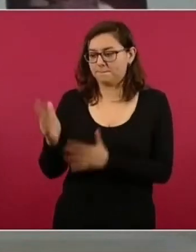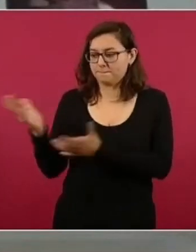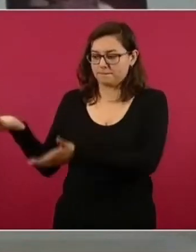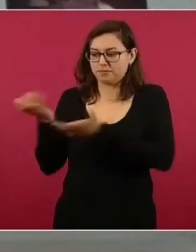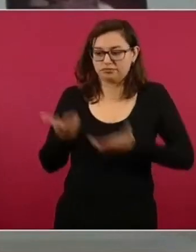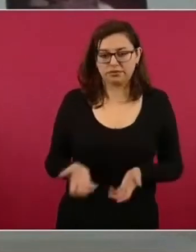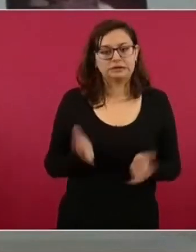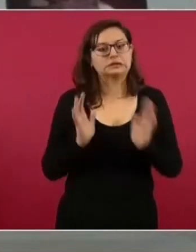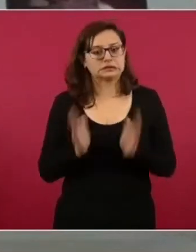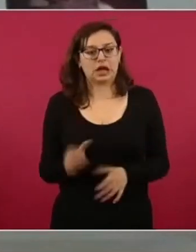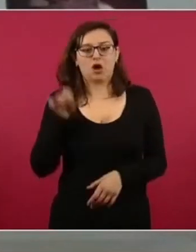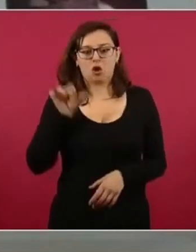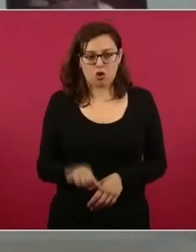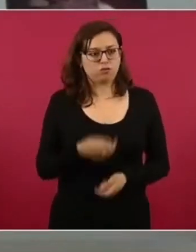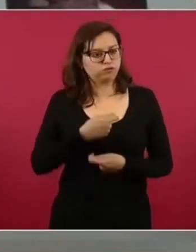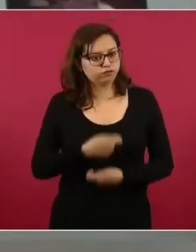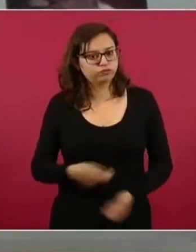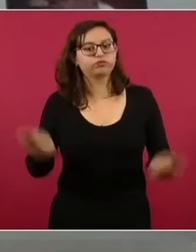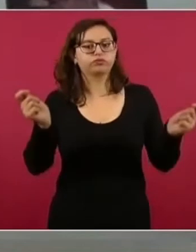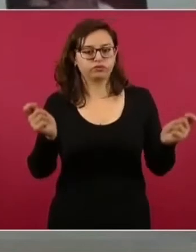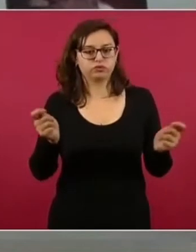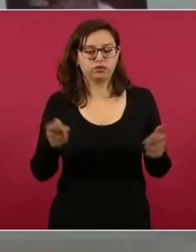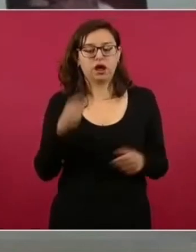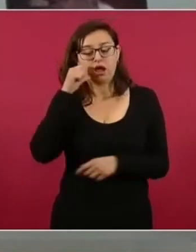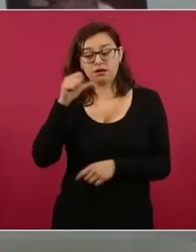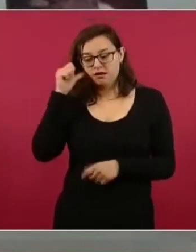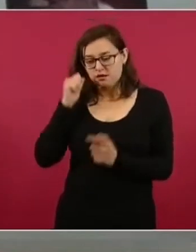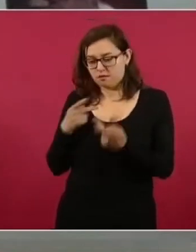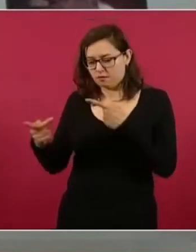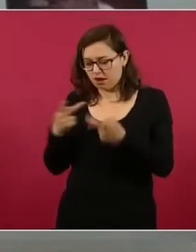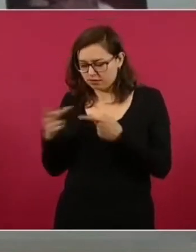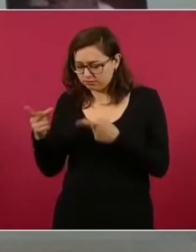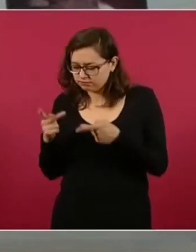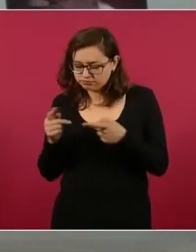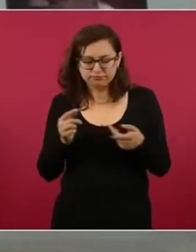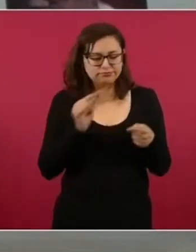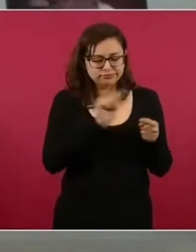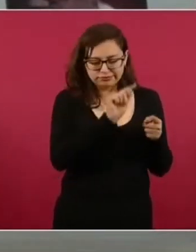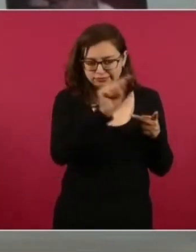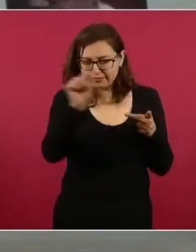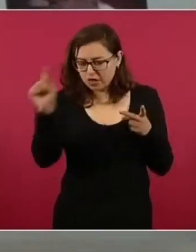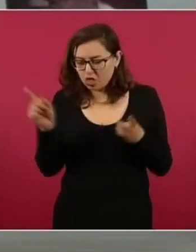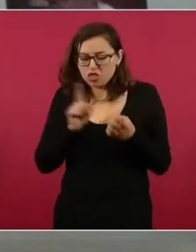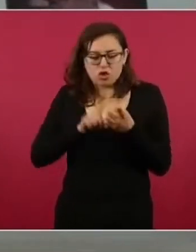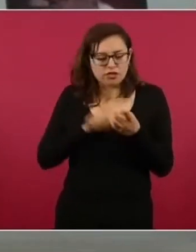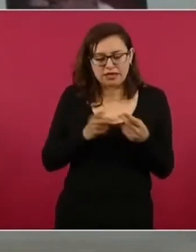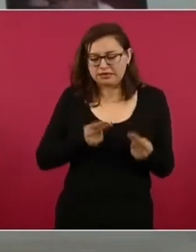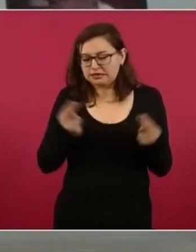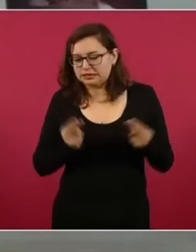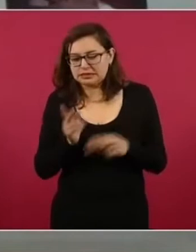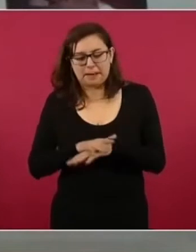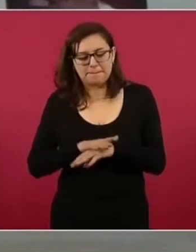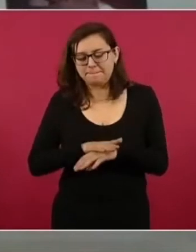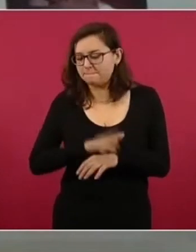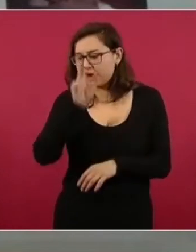poblaciones que se hizo el plan el día de ayer, tomando en consideración las necesidades que nos